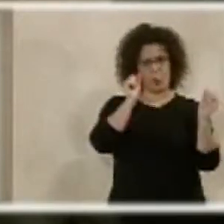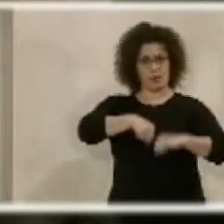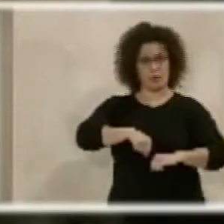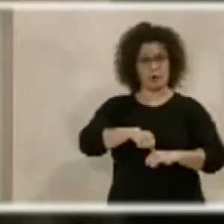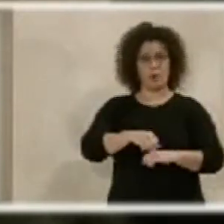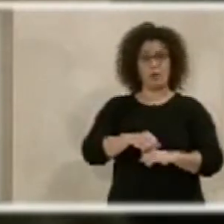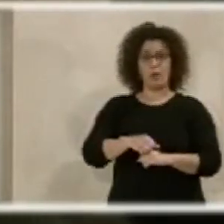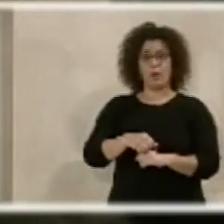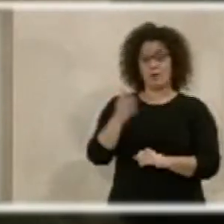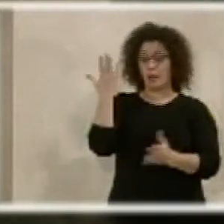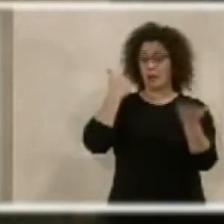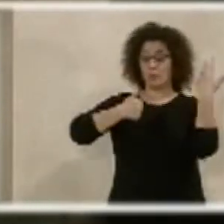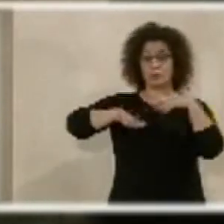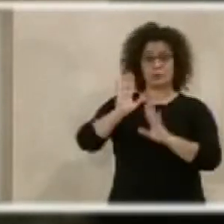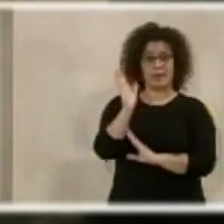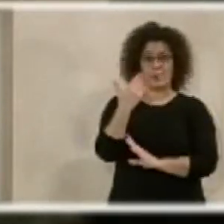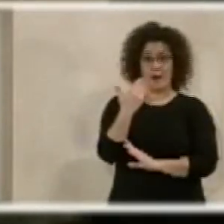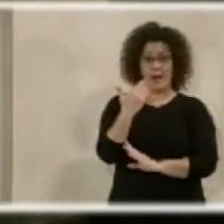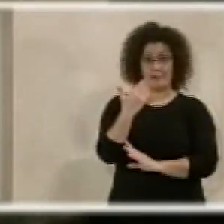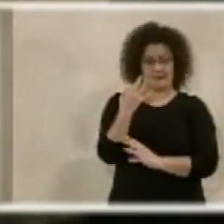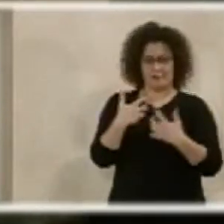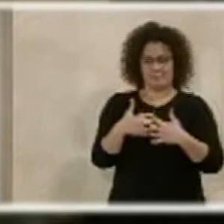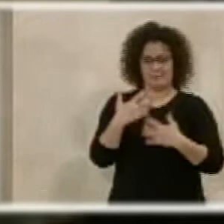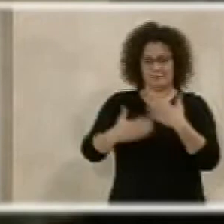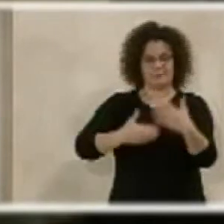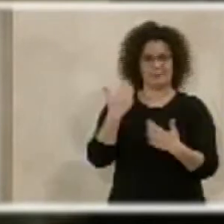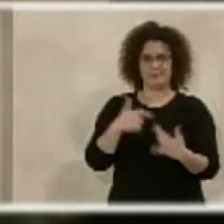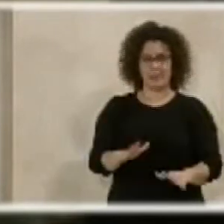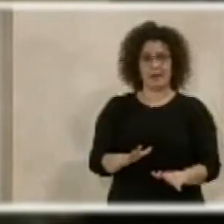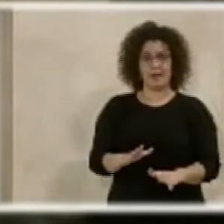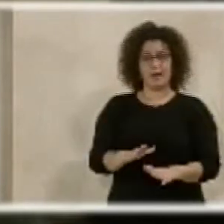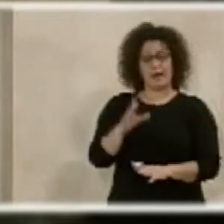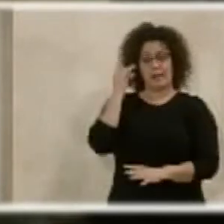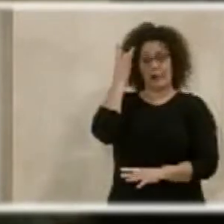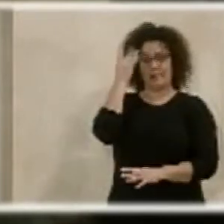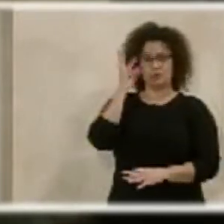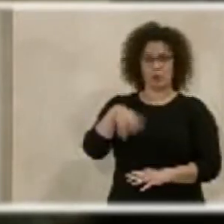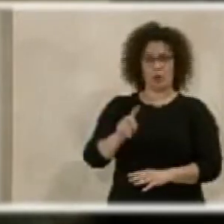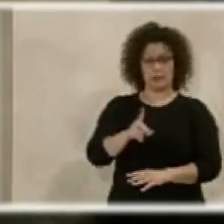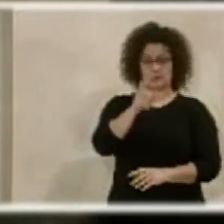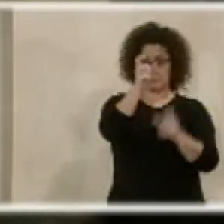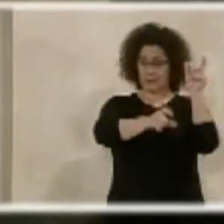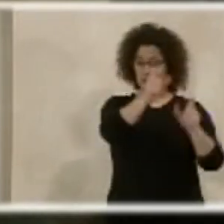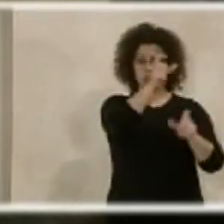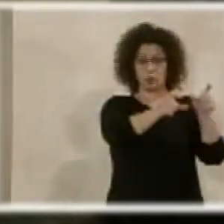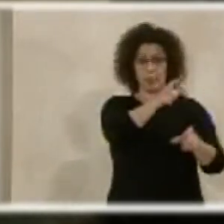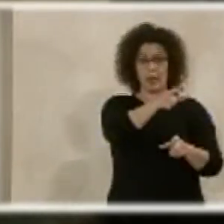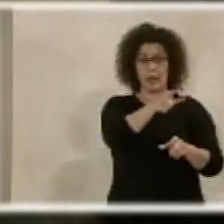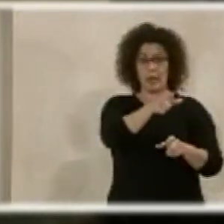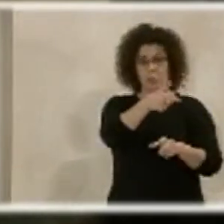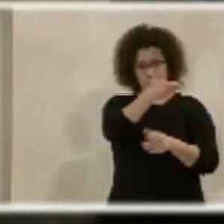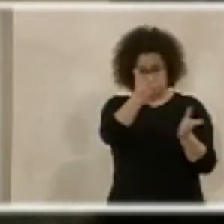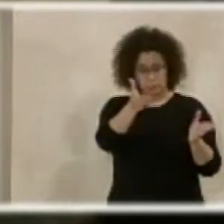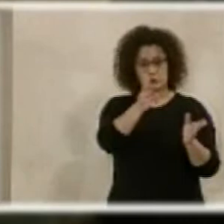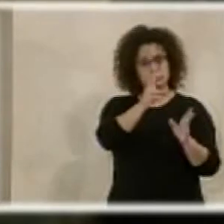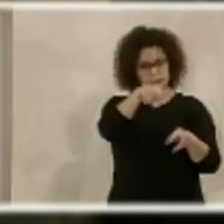Ya no hay una excusa para poder ponerlo en marcha. Insisto, no es un capricho. Son señores que luchan, sois